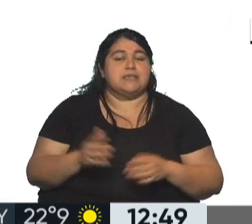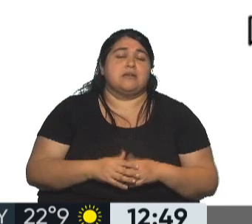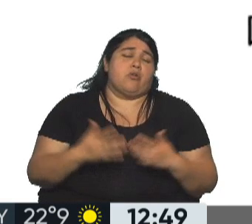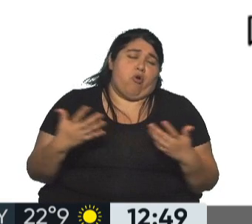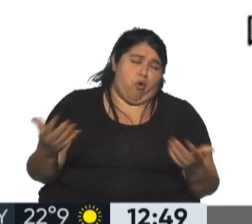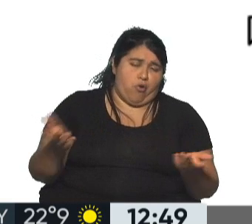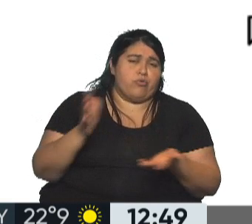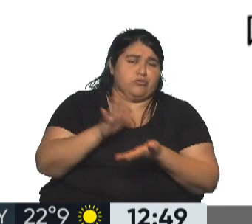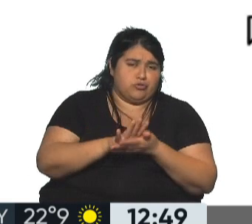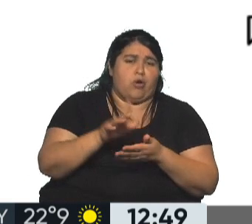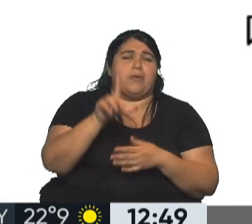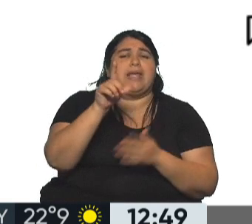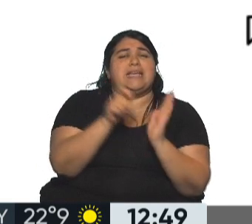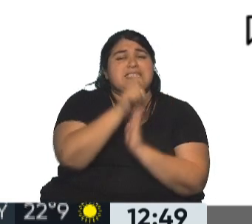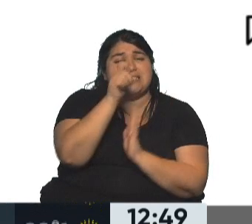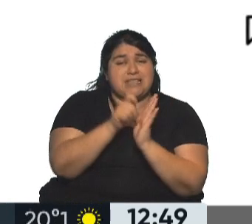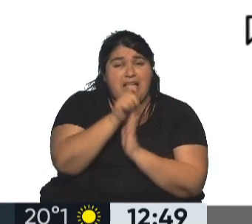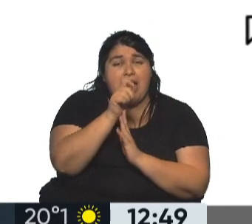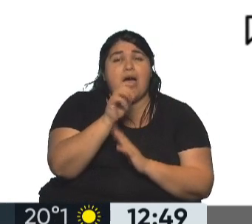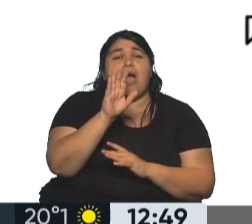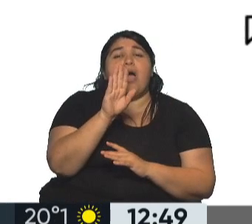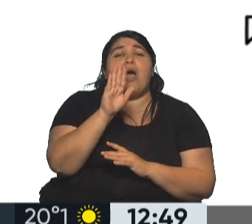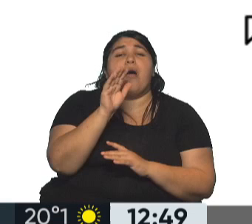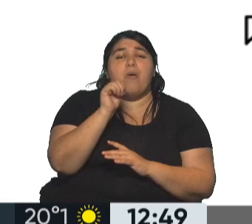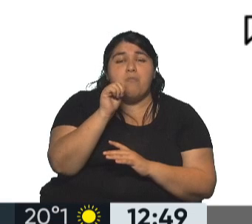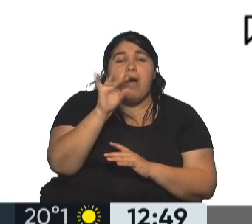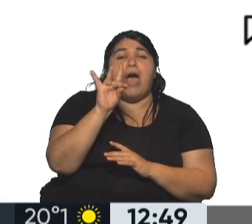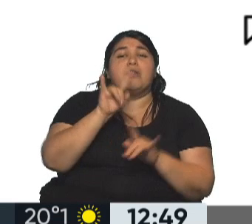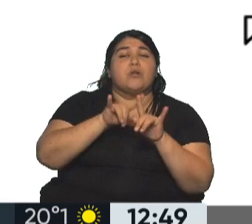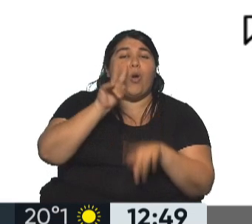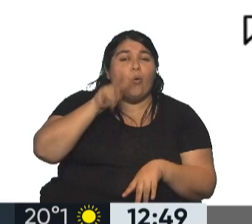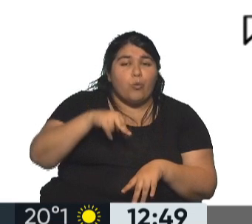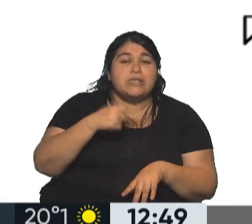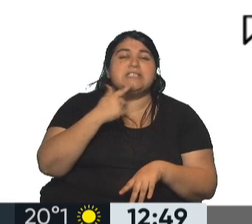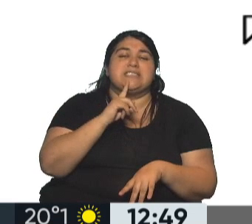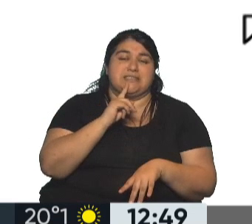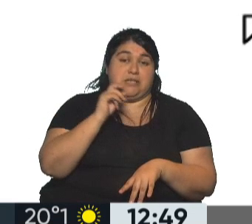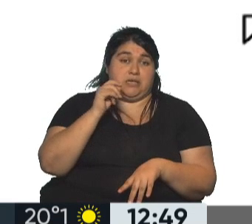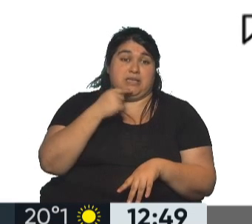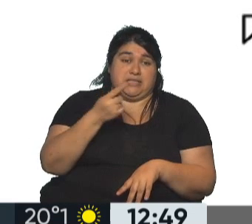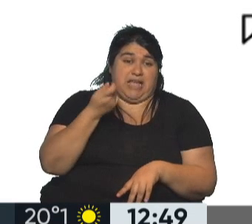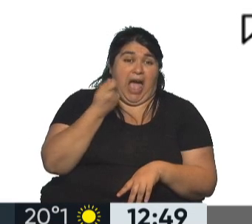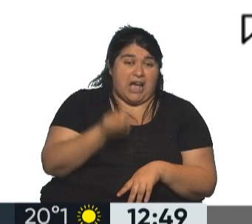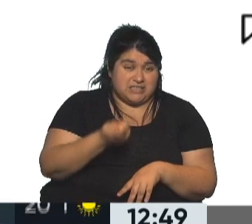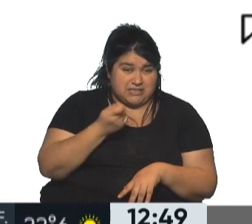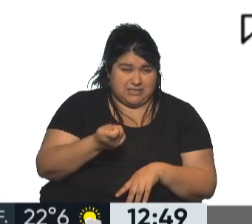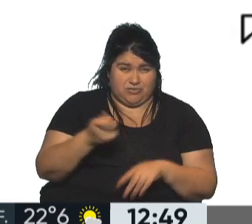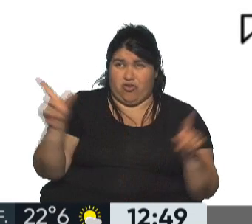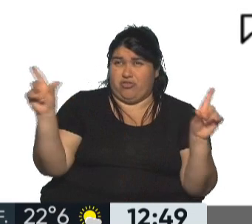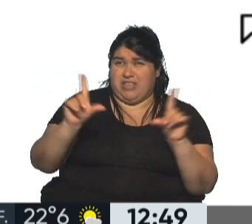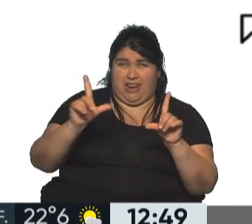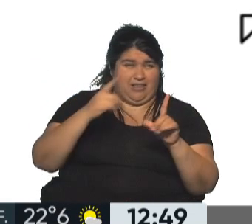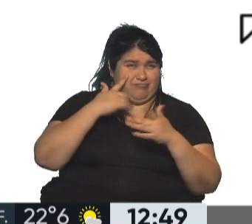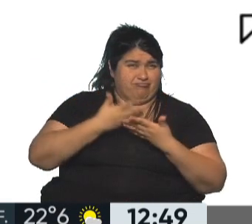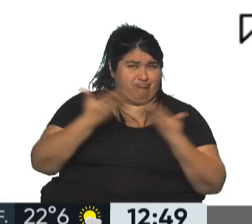está todo el mundo hablando del Instagram de Alec Baldwin porque hay un asesino serial en estos días que está en todos los medios en Estados Unidos